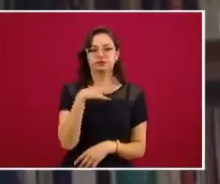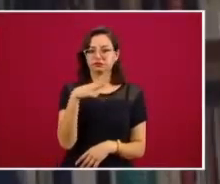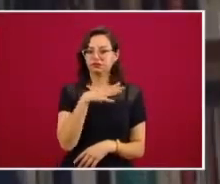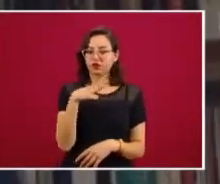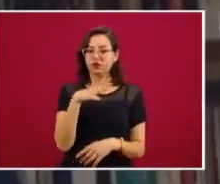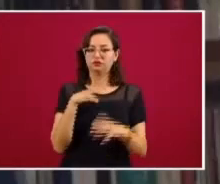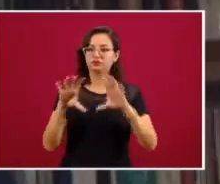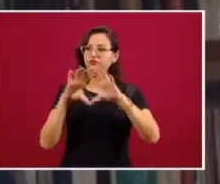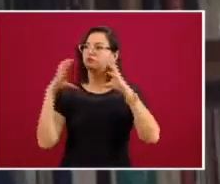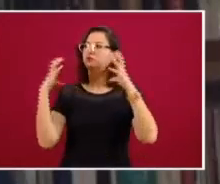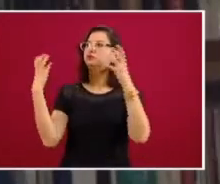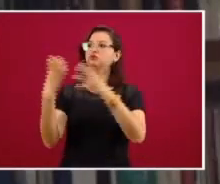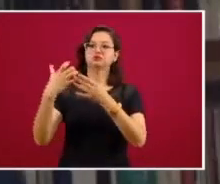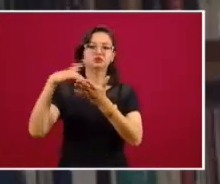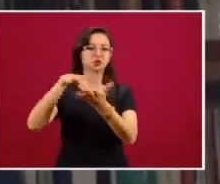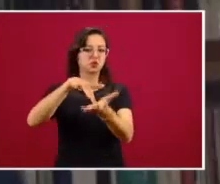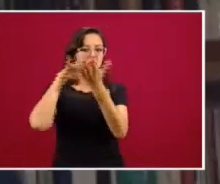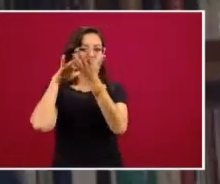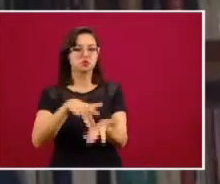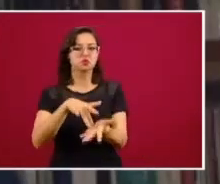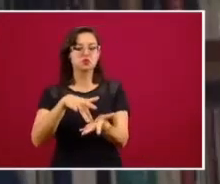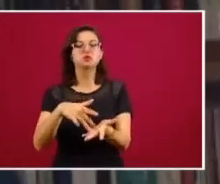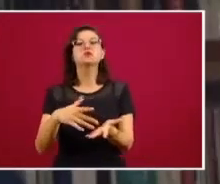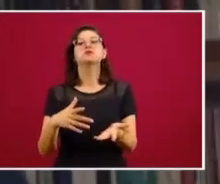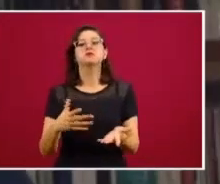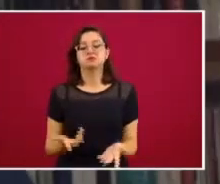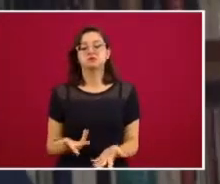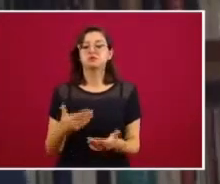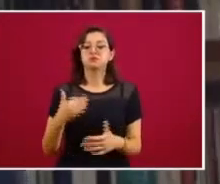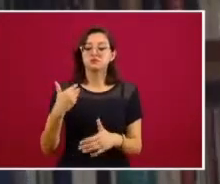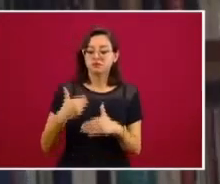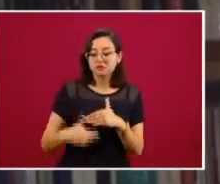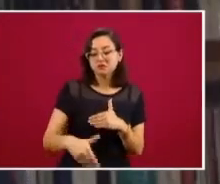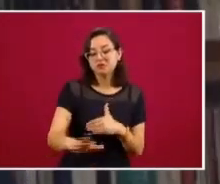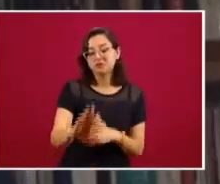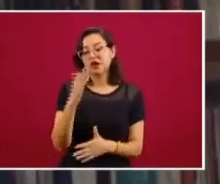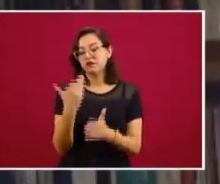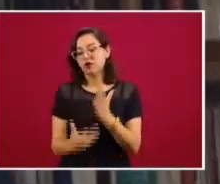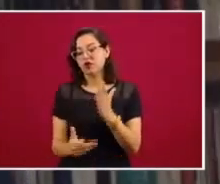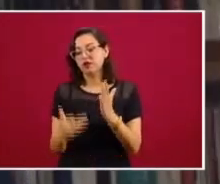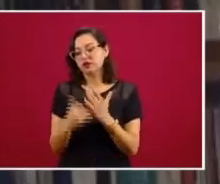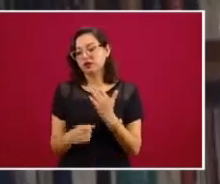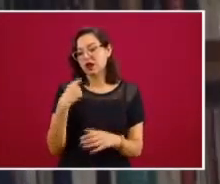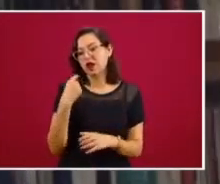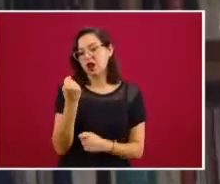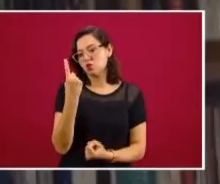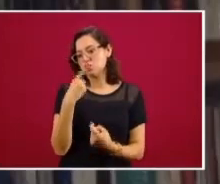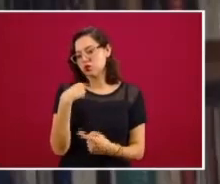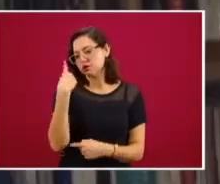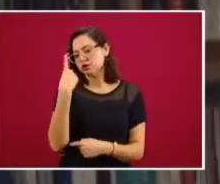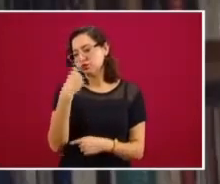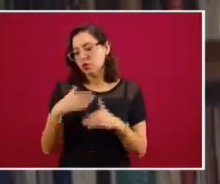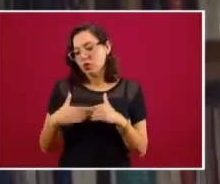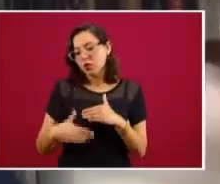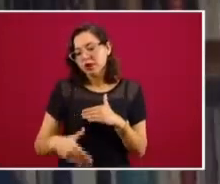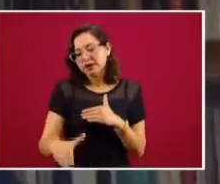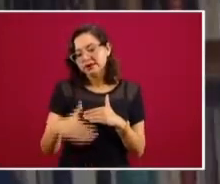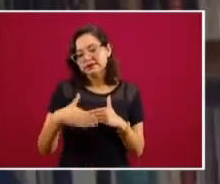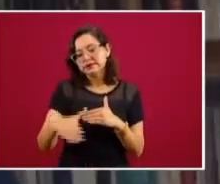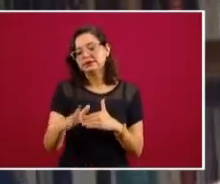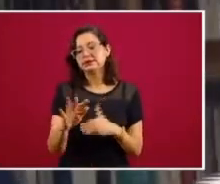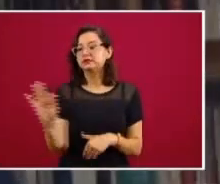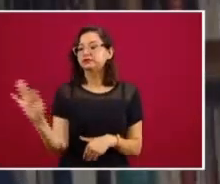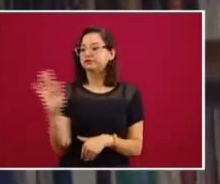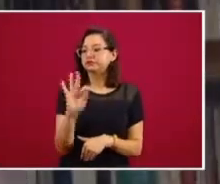los respaldos recibidos, y nos faltan estas últimas horas en donde, insisto, algunos